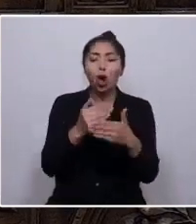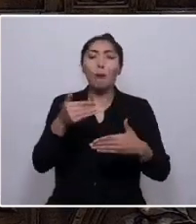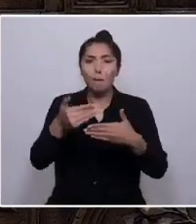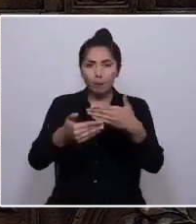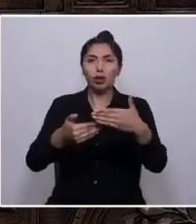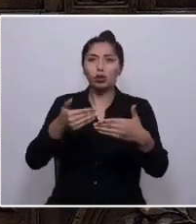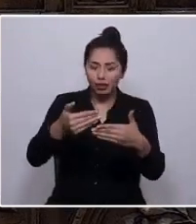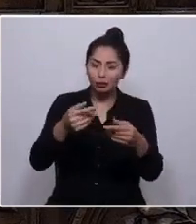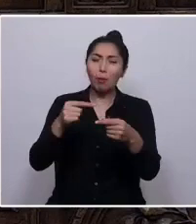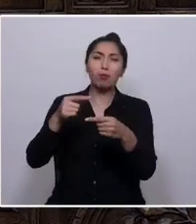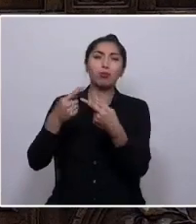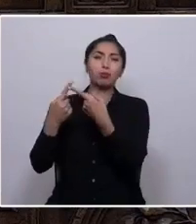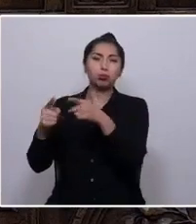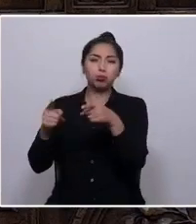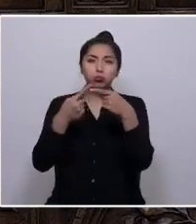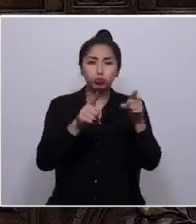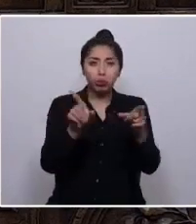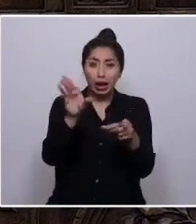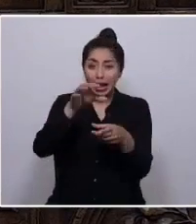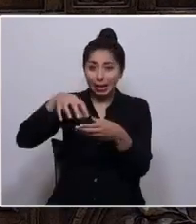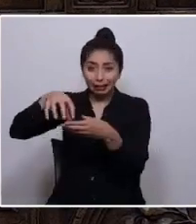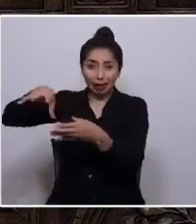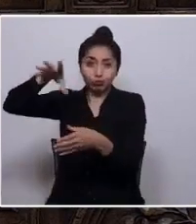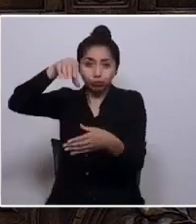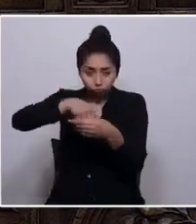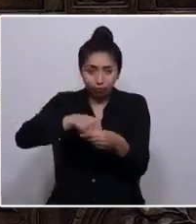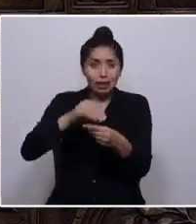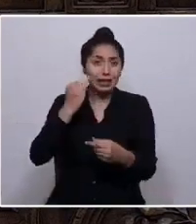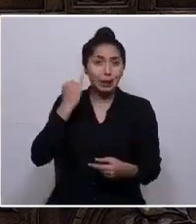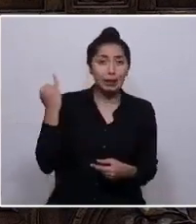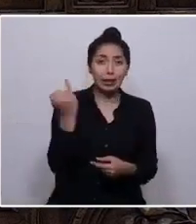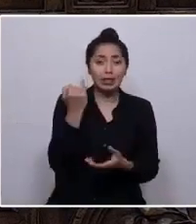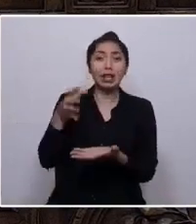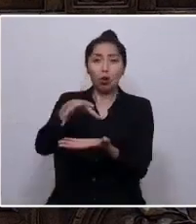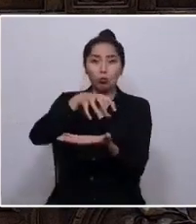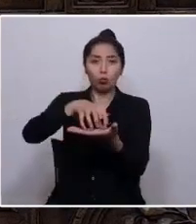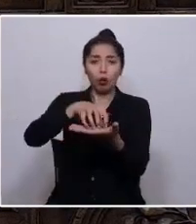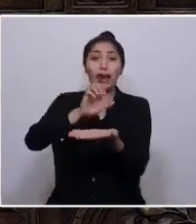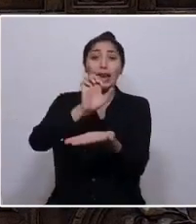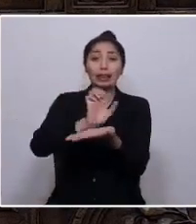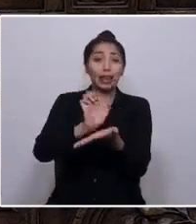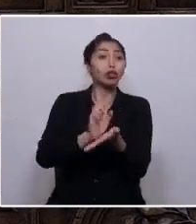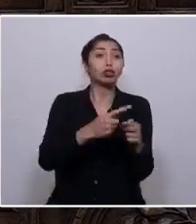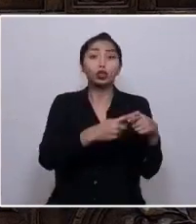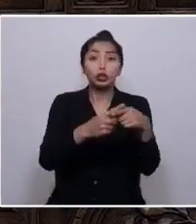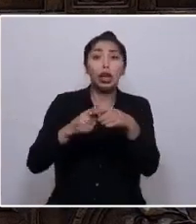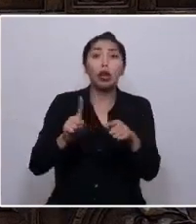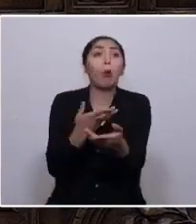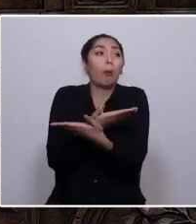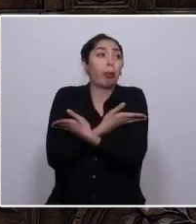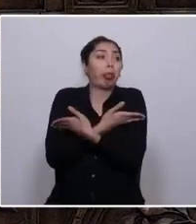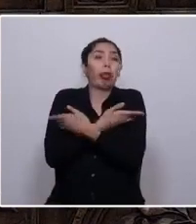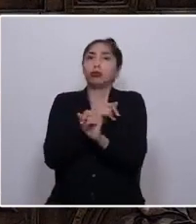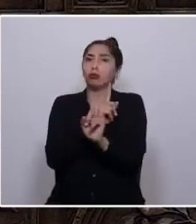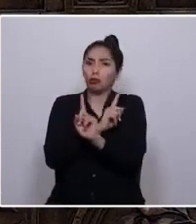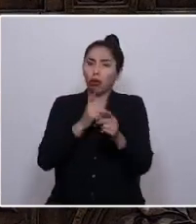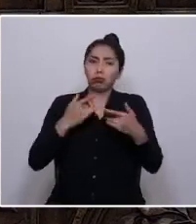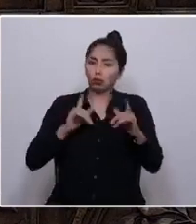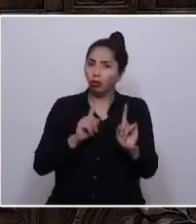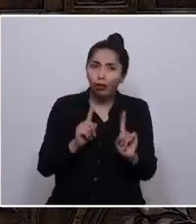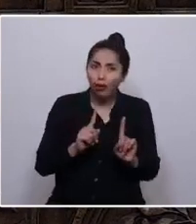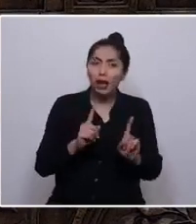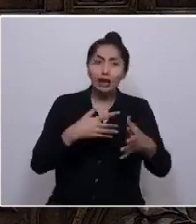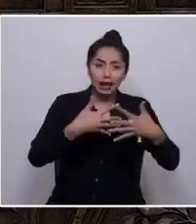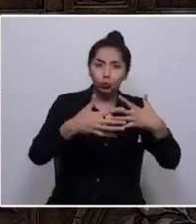plurinacionalidad y autonomía para los pueblos, un Estado social no atado de manos que cautela ese equilibrio, derechos de la naturaleza,